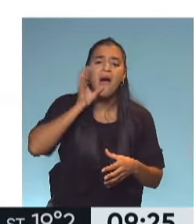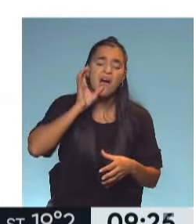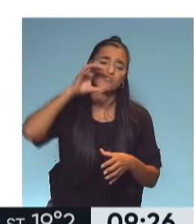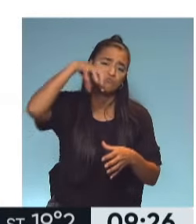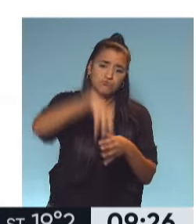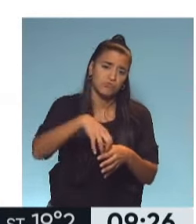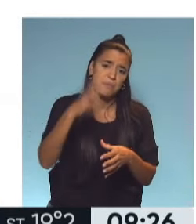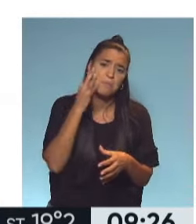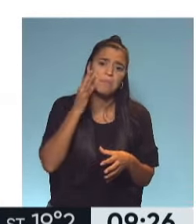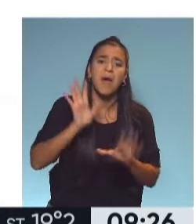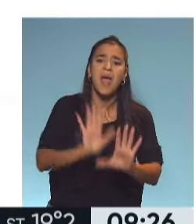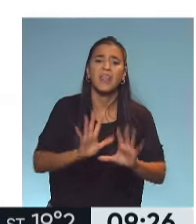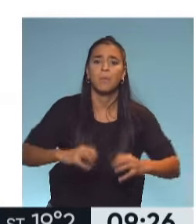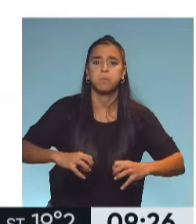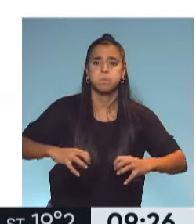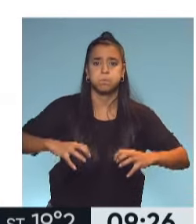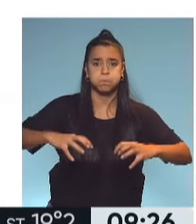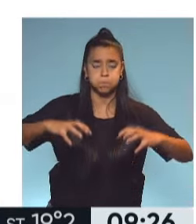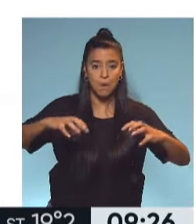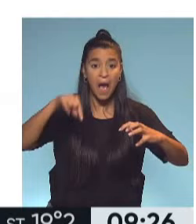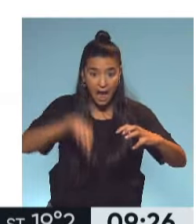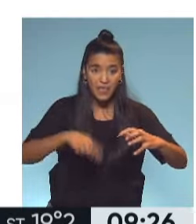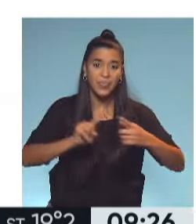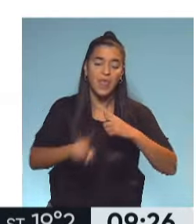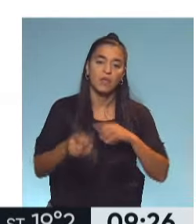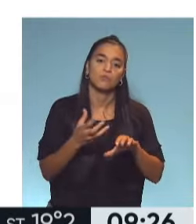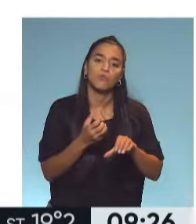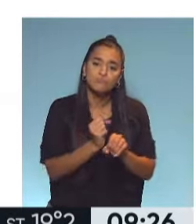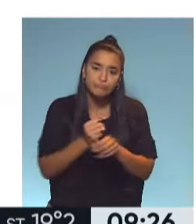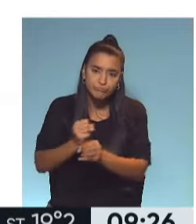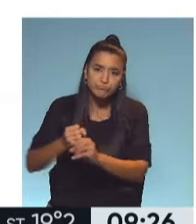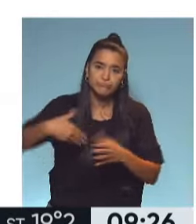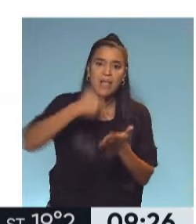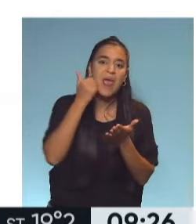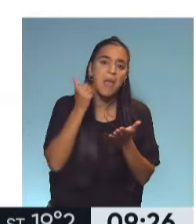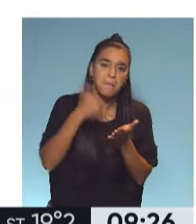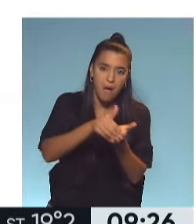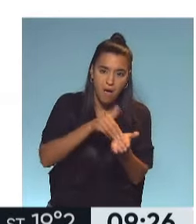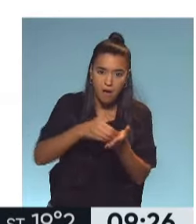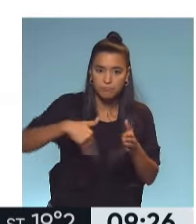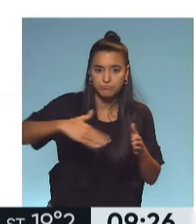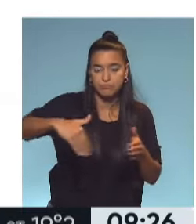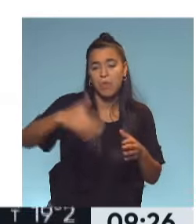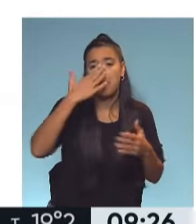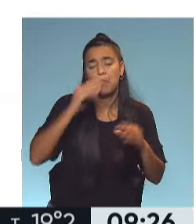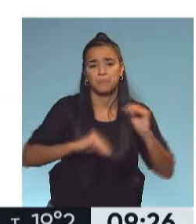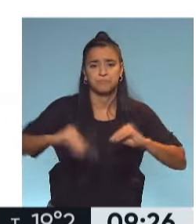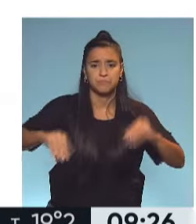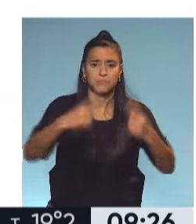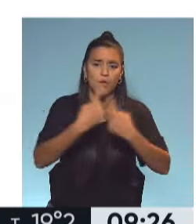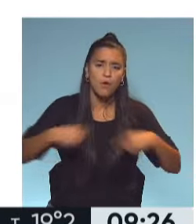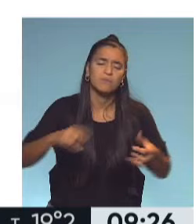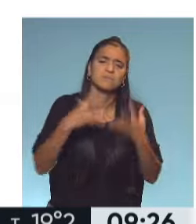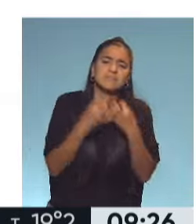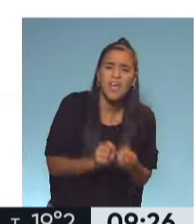lo que tengamos para dejar que fermente un poco más y ahí directamente le vamos a agregar la pastelera. Que queda divina y después le podés poner de todo. Fruto